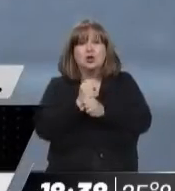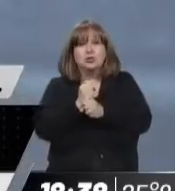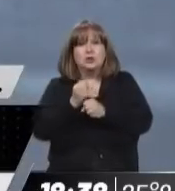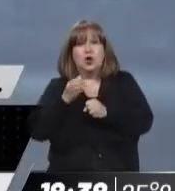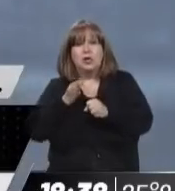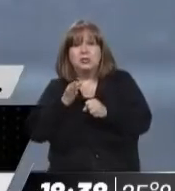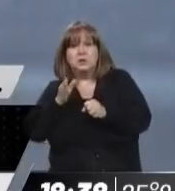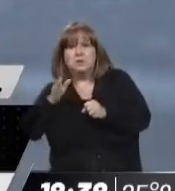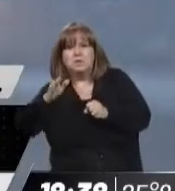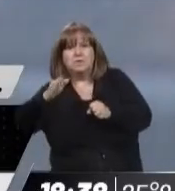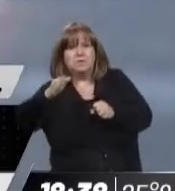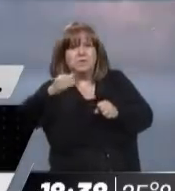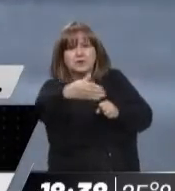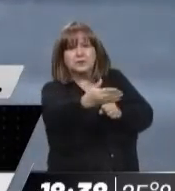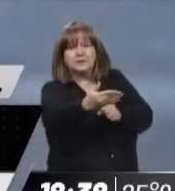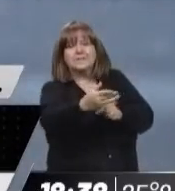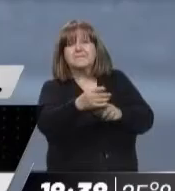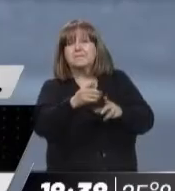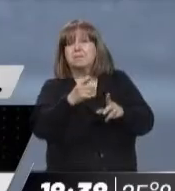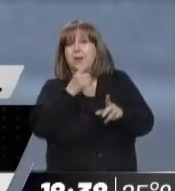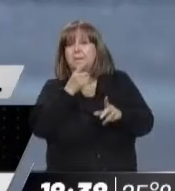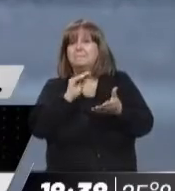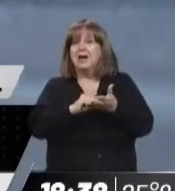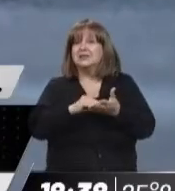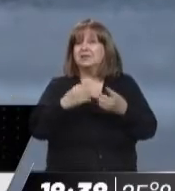cuenta muchos factores, no solamente el del estado de la calzada.